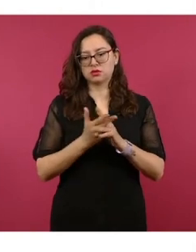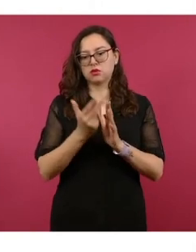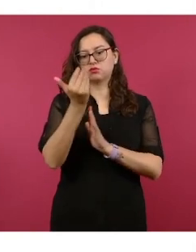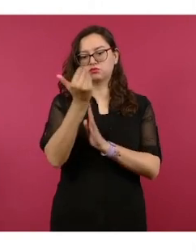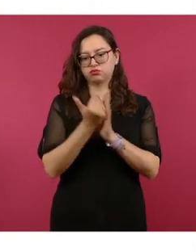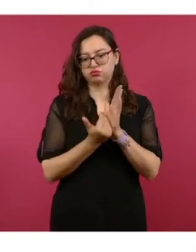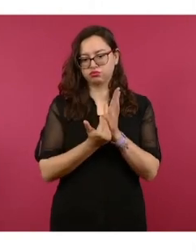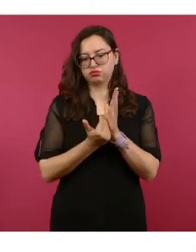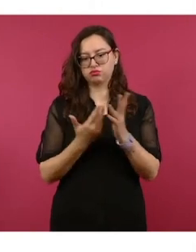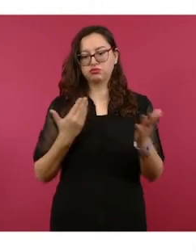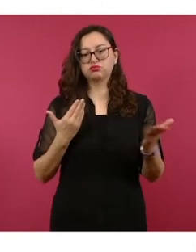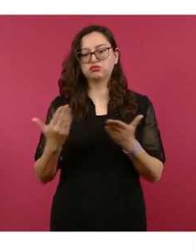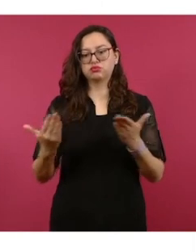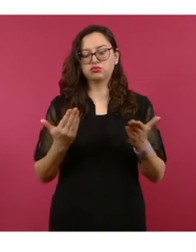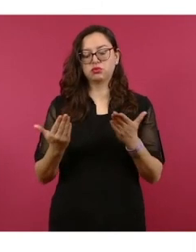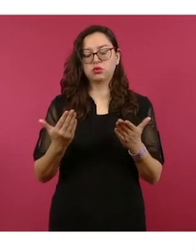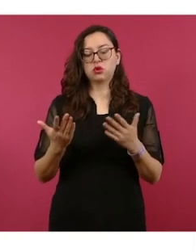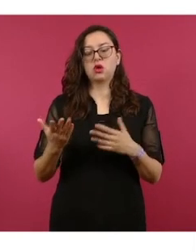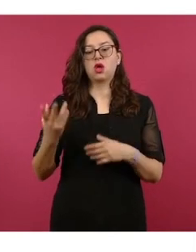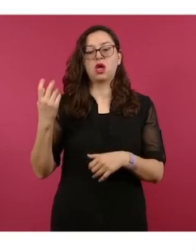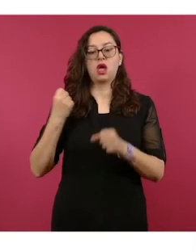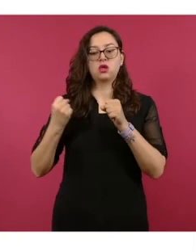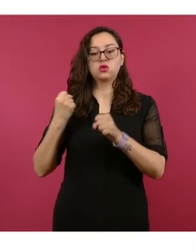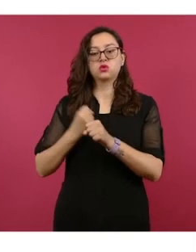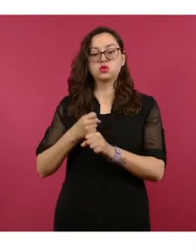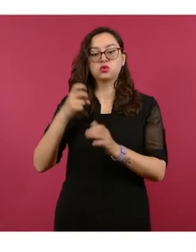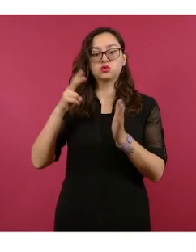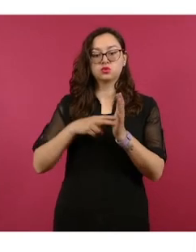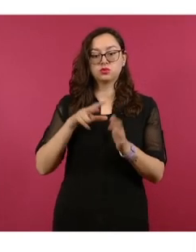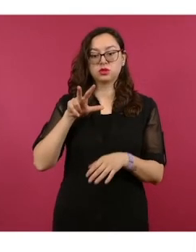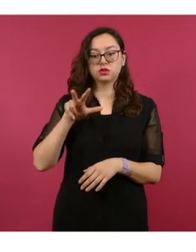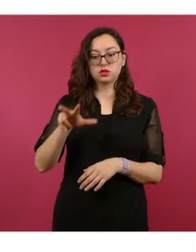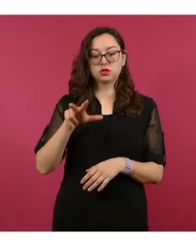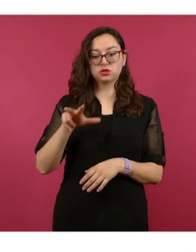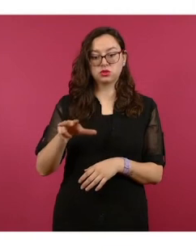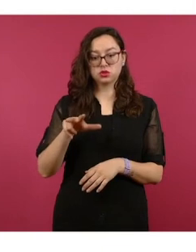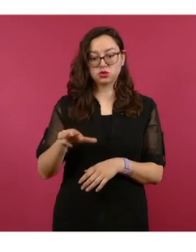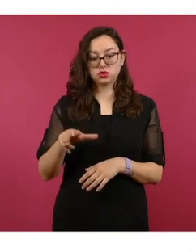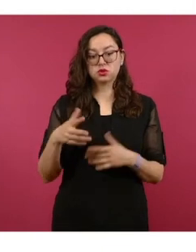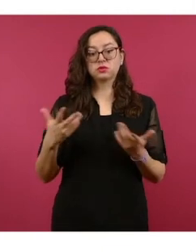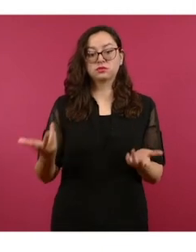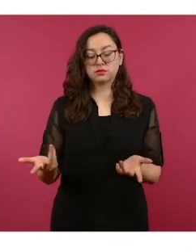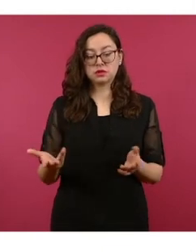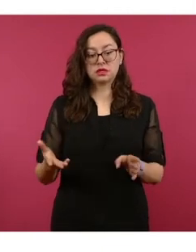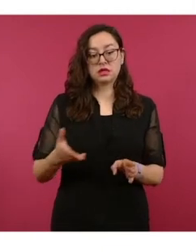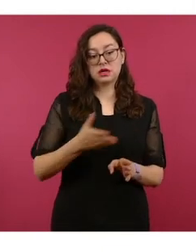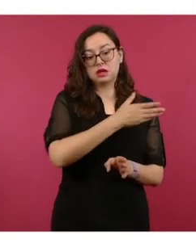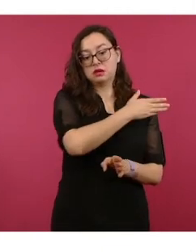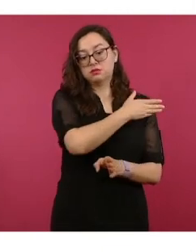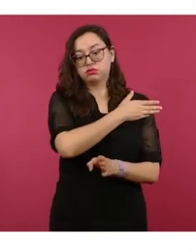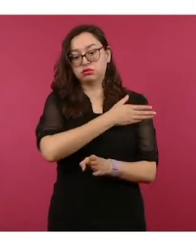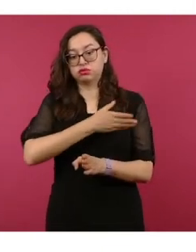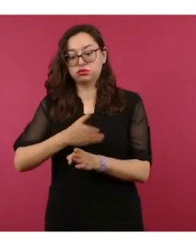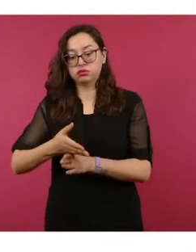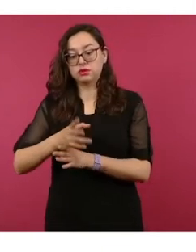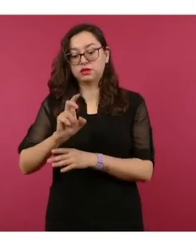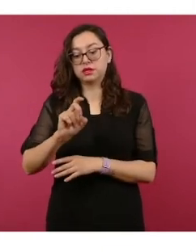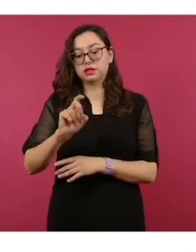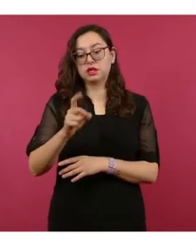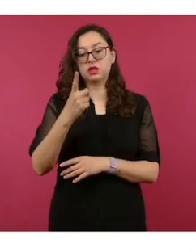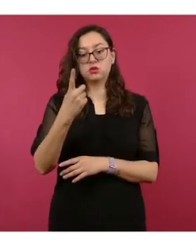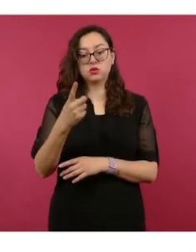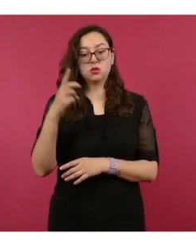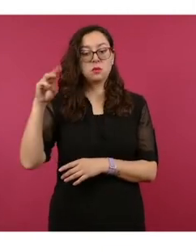con diciembre de 2018. Recordar y subrayar que esto es hasta el 31 de marzo de 2024. ¿Sigue?